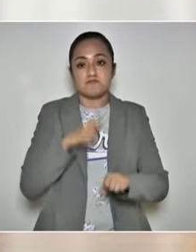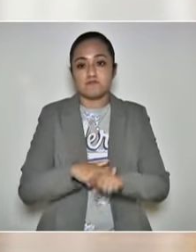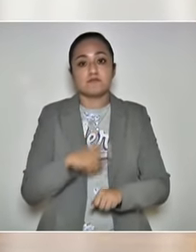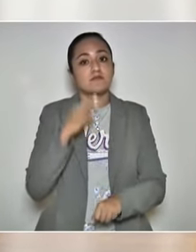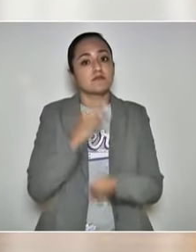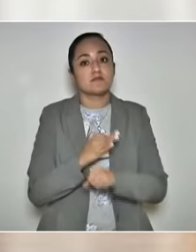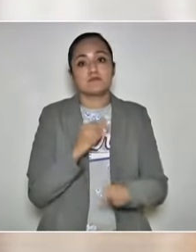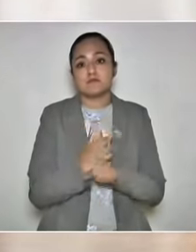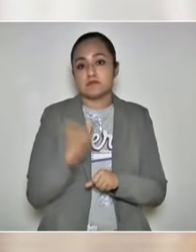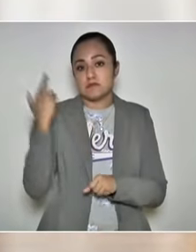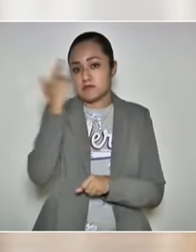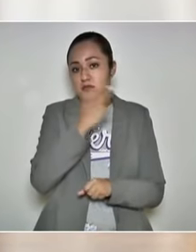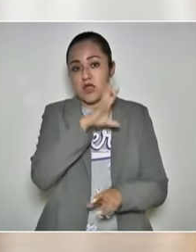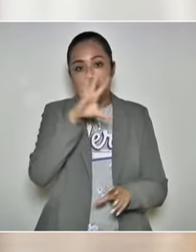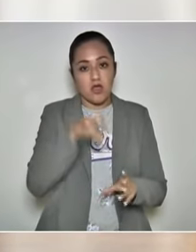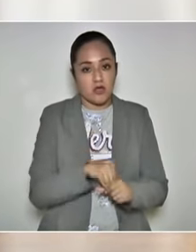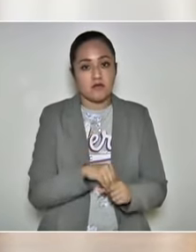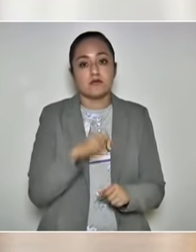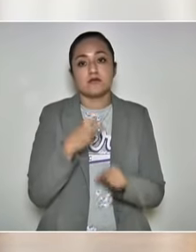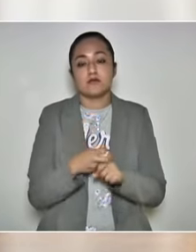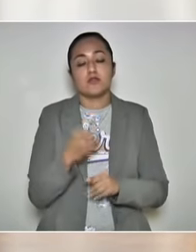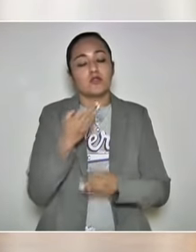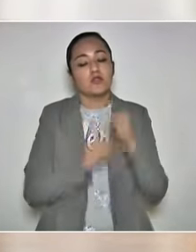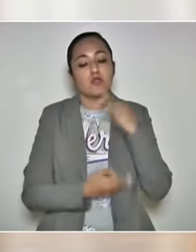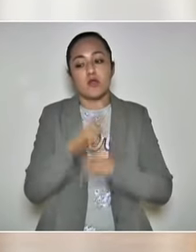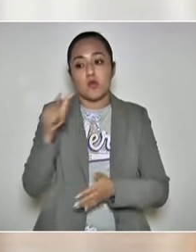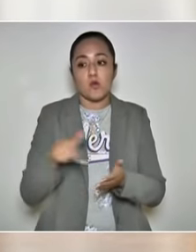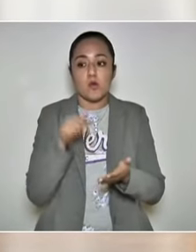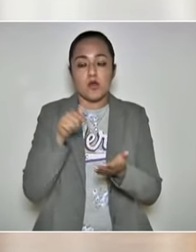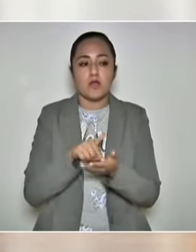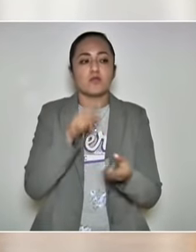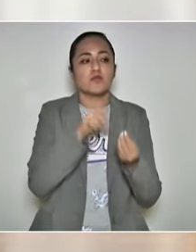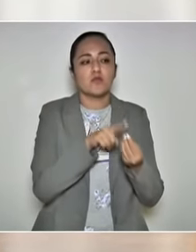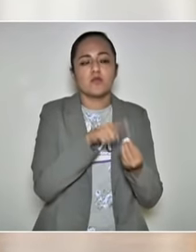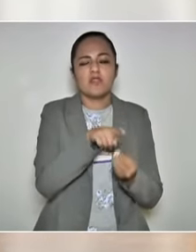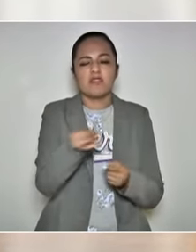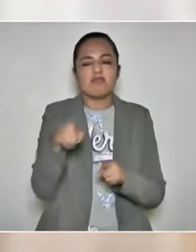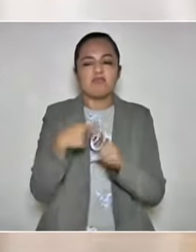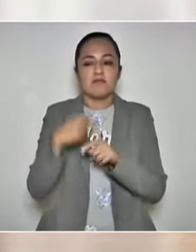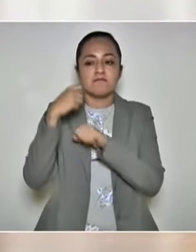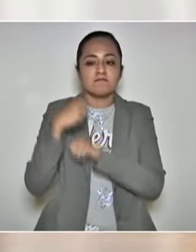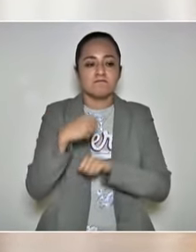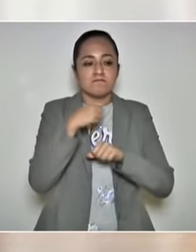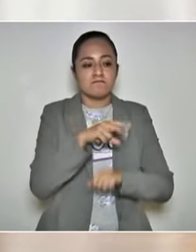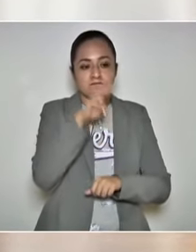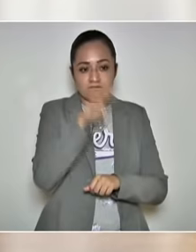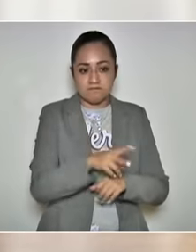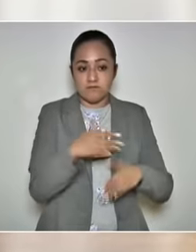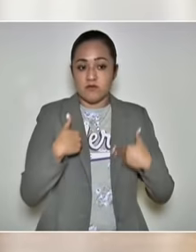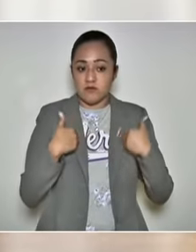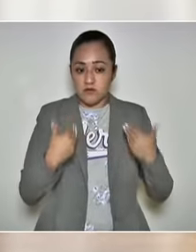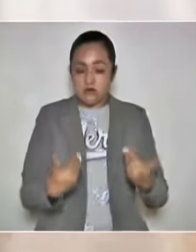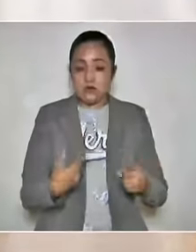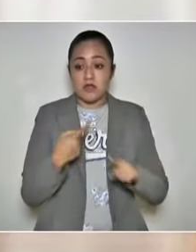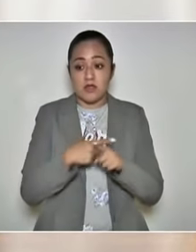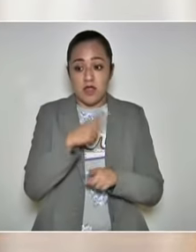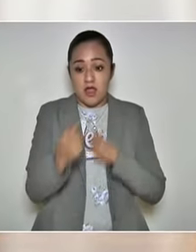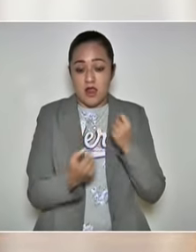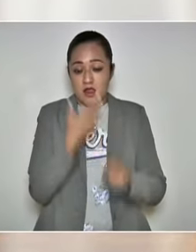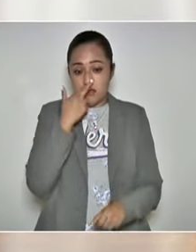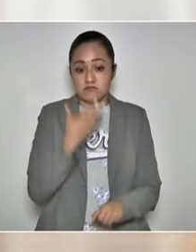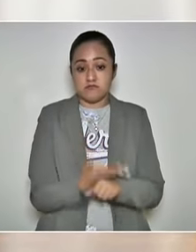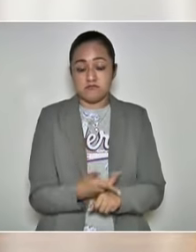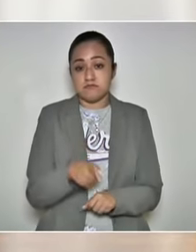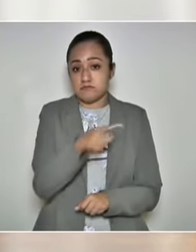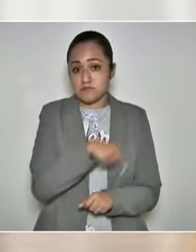revisión completa de todas sus bases de operaciones, de todas, y a que quien sea responsable